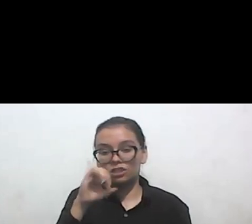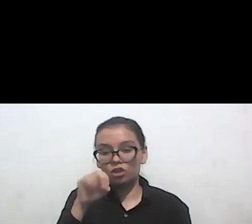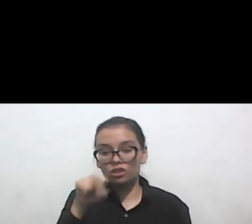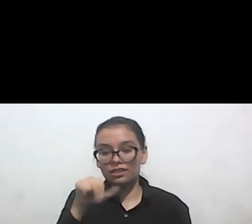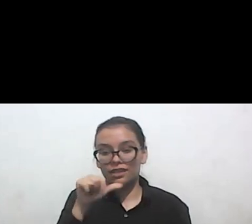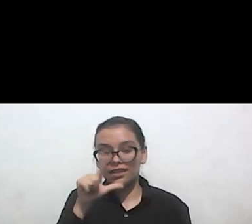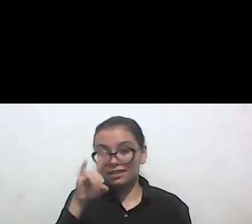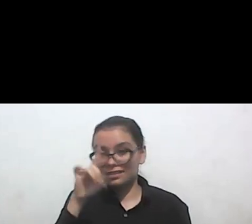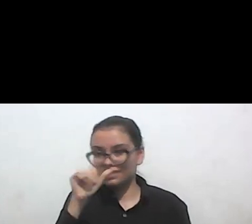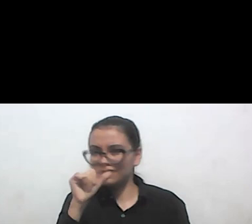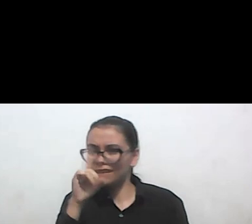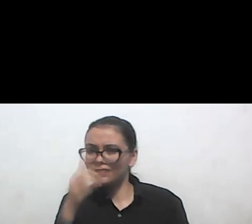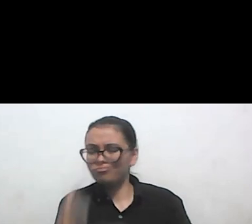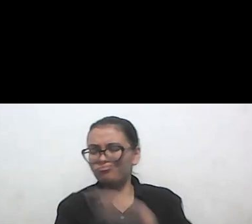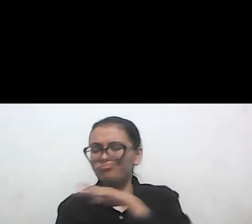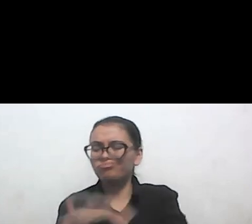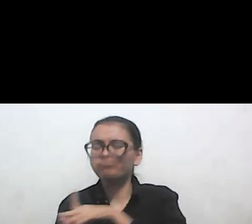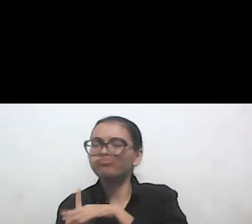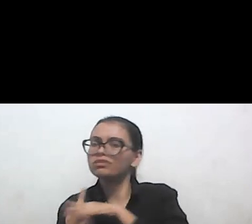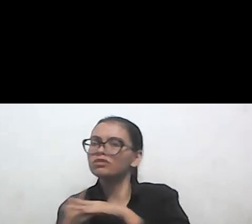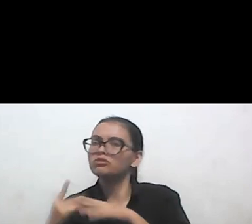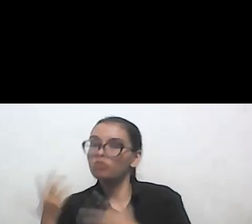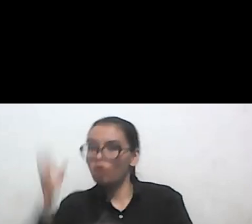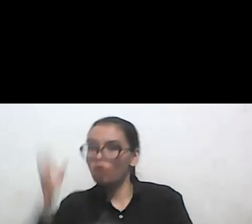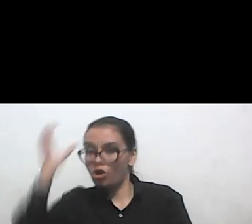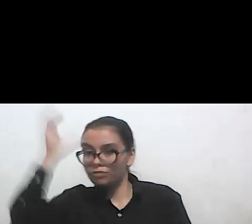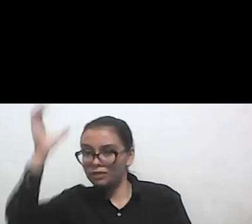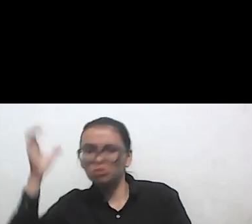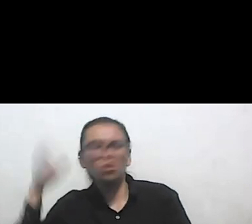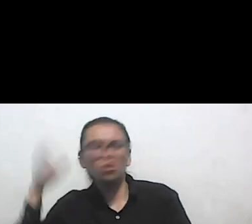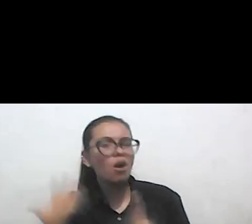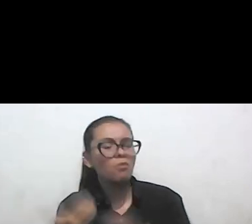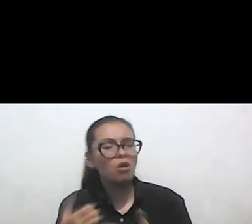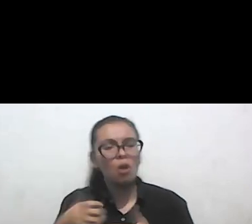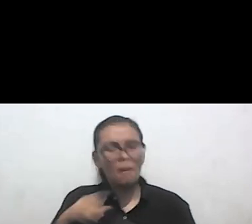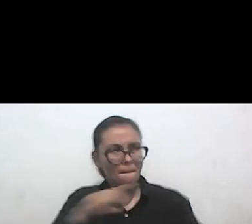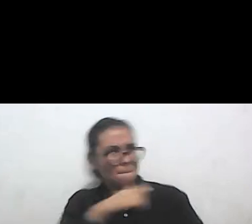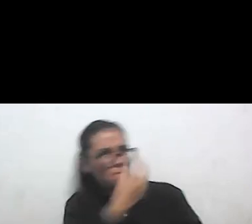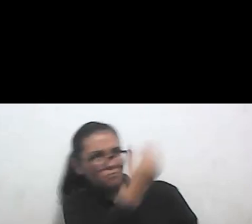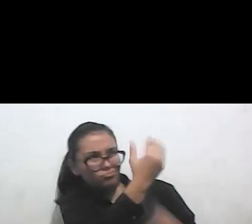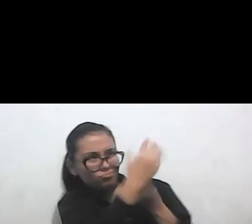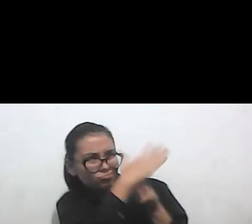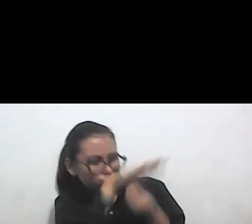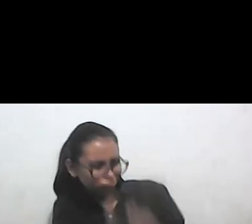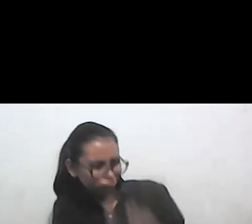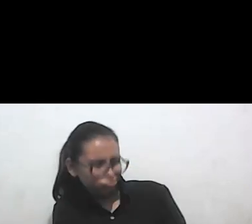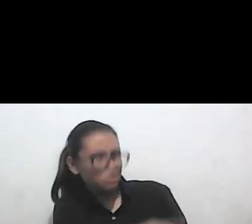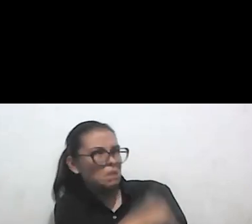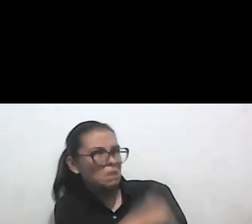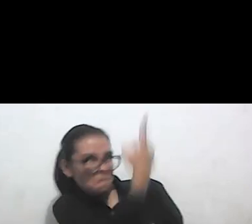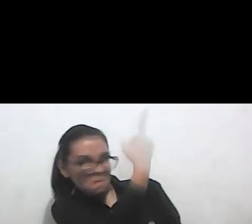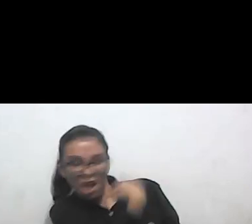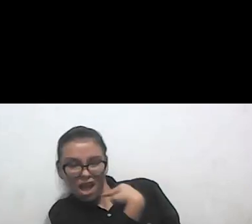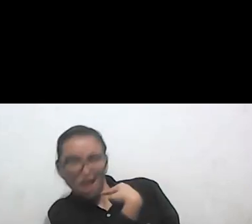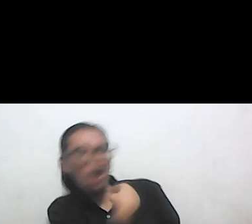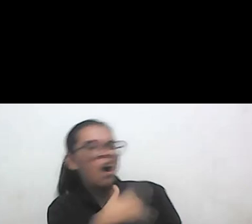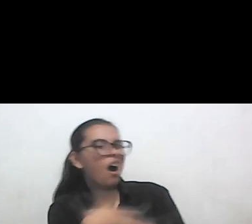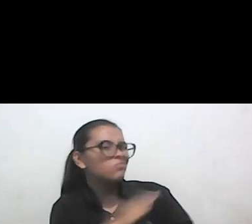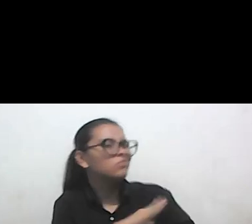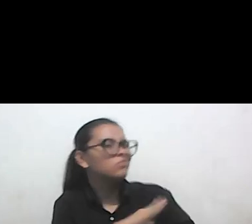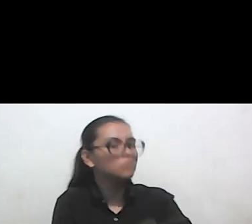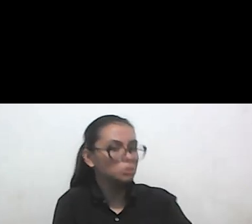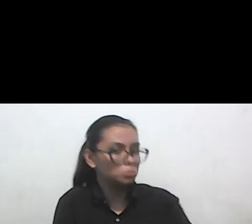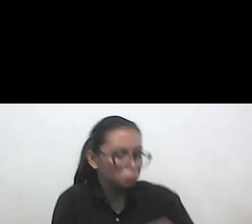estudio de las dinámicas de poder y de la opresión. También quiero mencionar que en las diferentes trayectorias de las acciones y